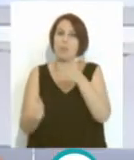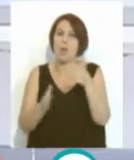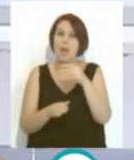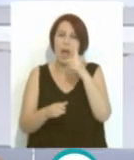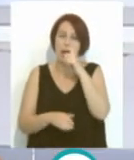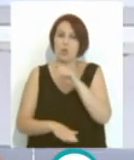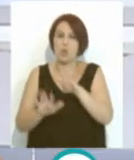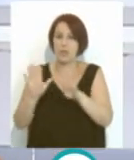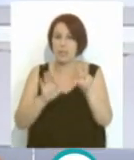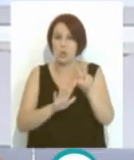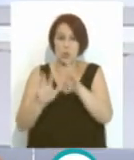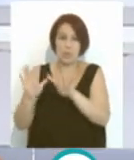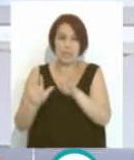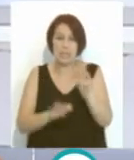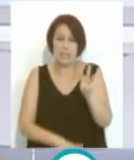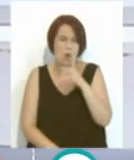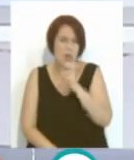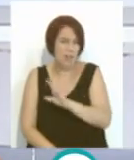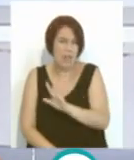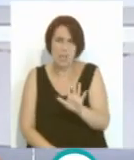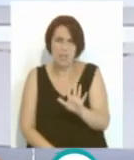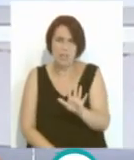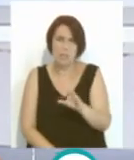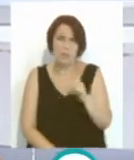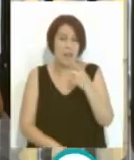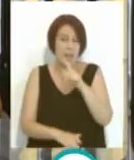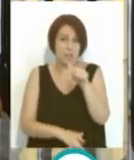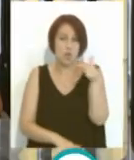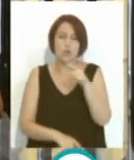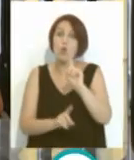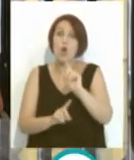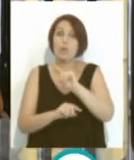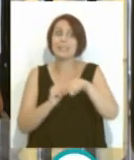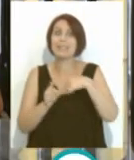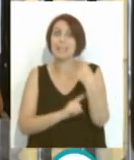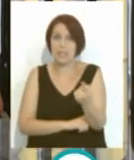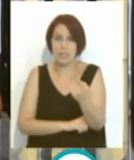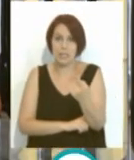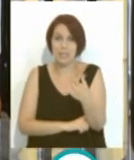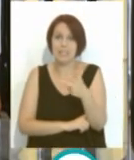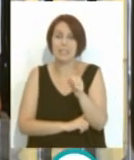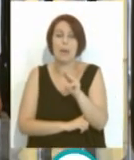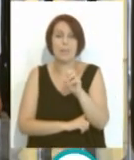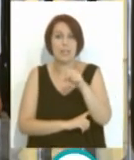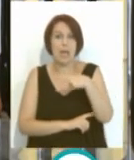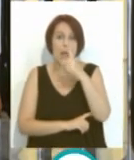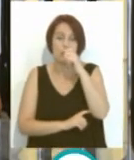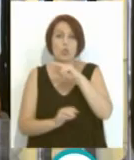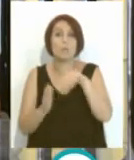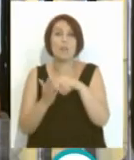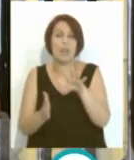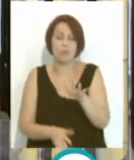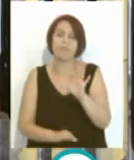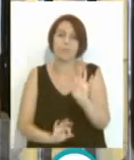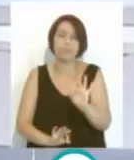-93, nefasta? ¿Fue la primera división? No, no, no, el siguiente. Ah, de esa Víctor. La de 2005. Ahí está.